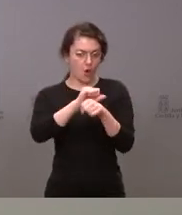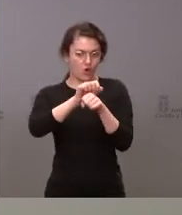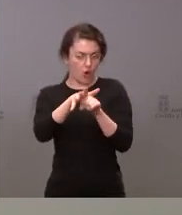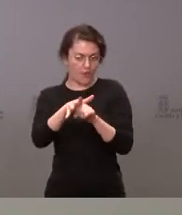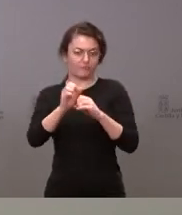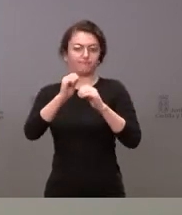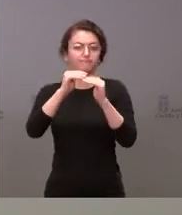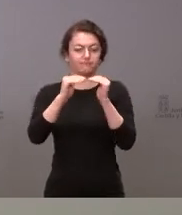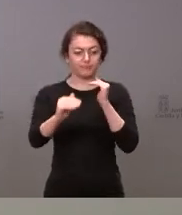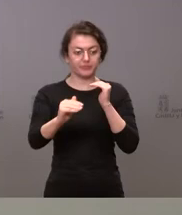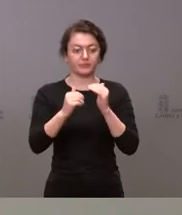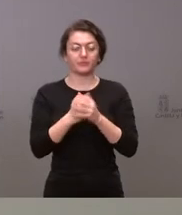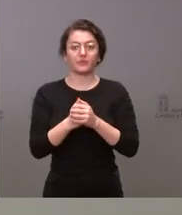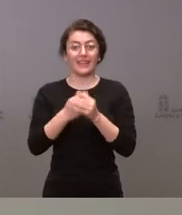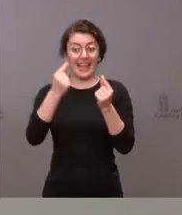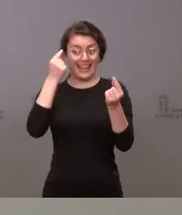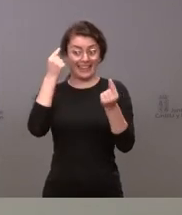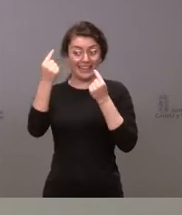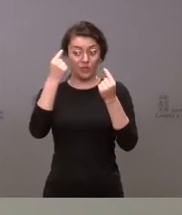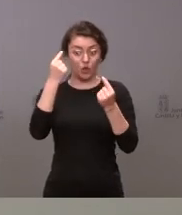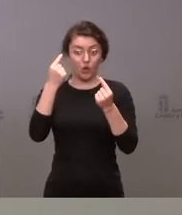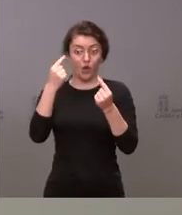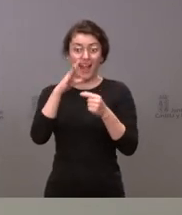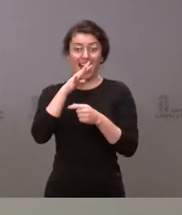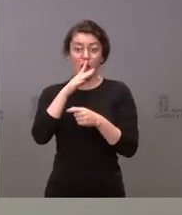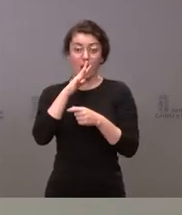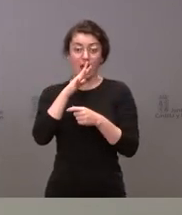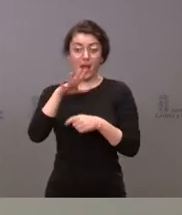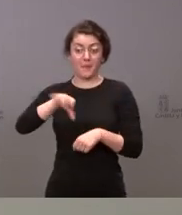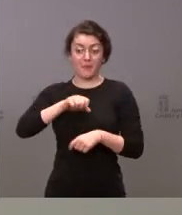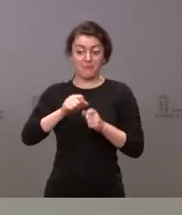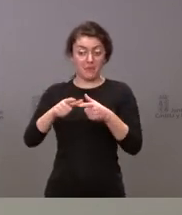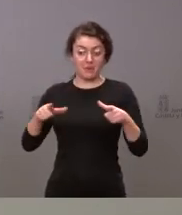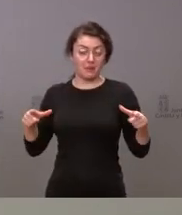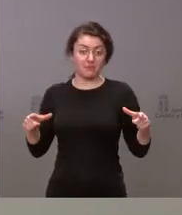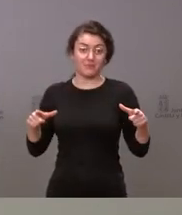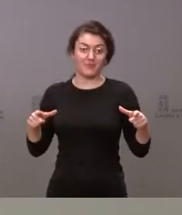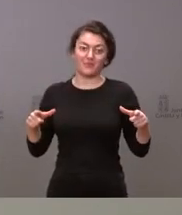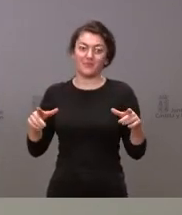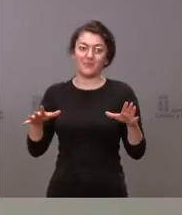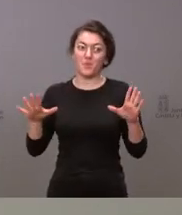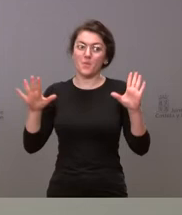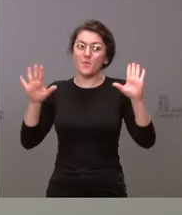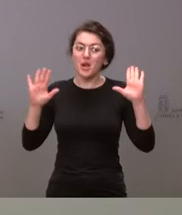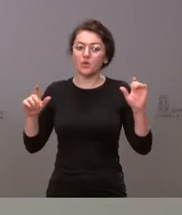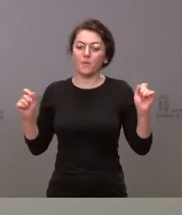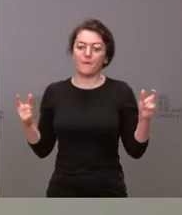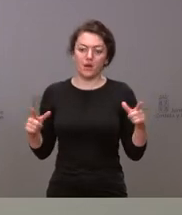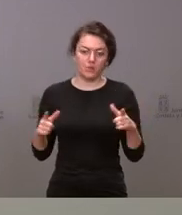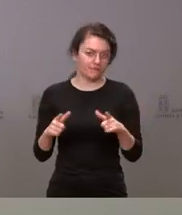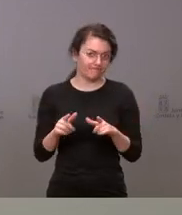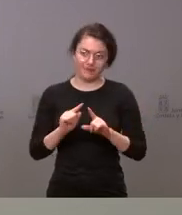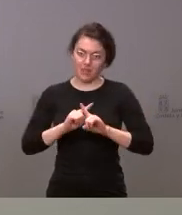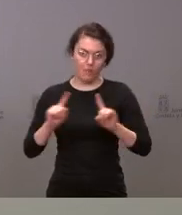Los datos no están yendo a mucho peor, pero tampoco se observa una disminución muy relevante en la